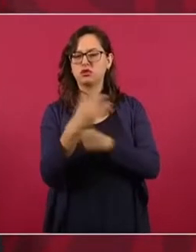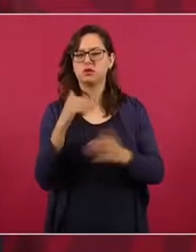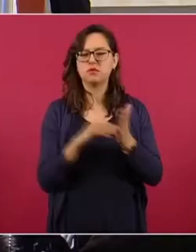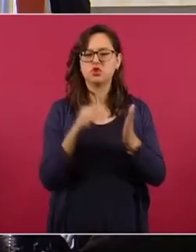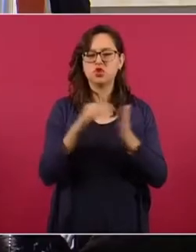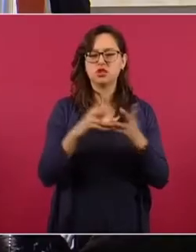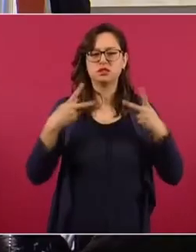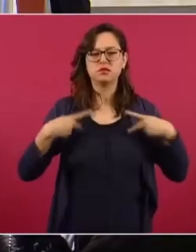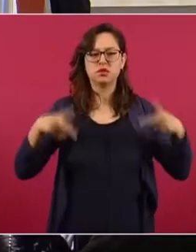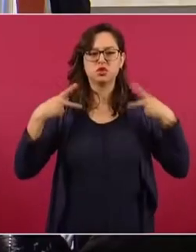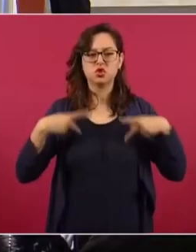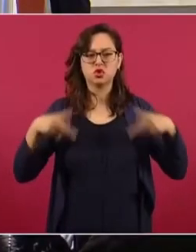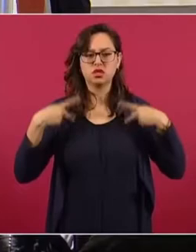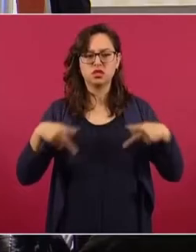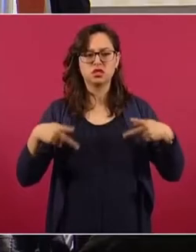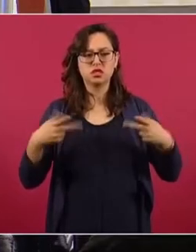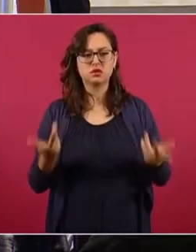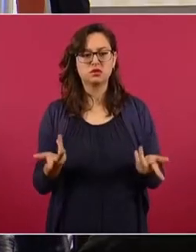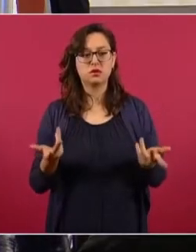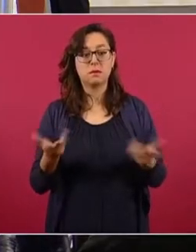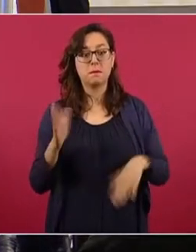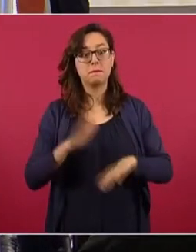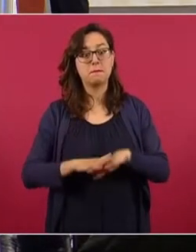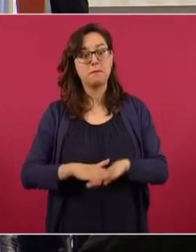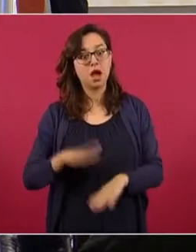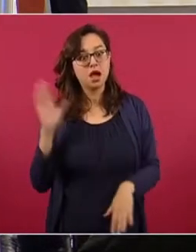¿Cuántos? ¿Cuántos? no, más.